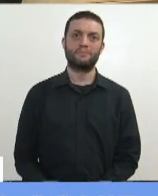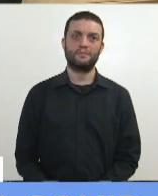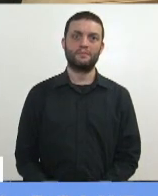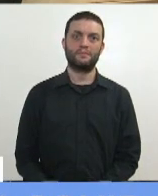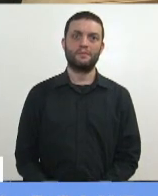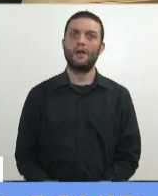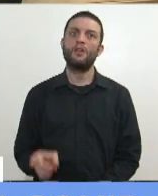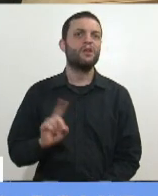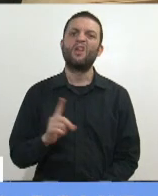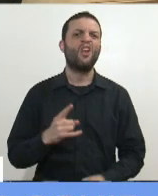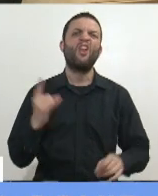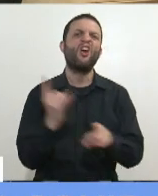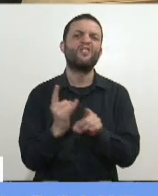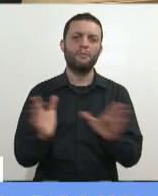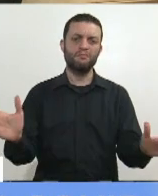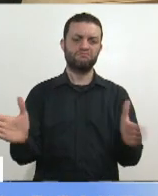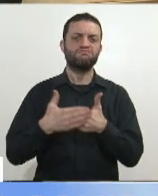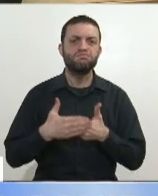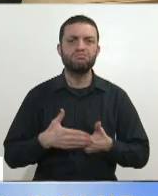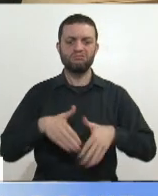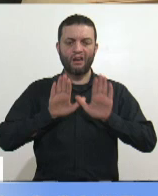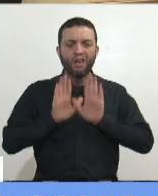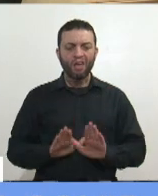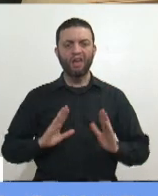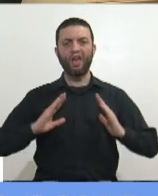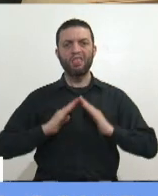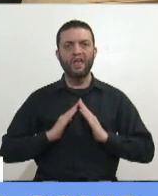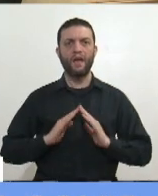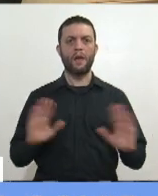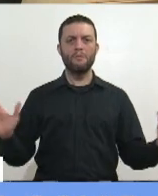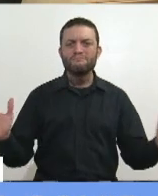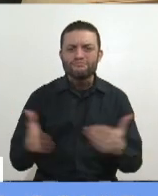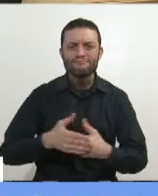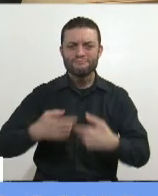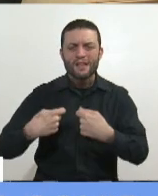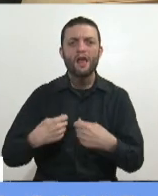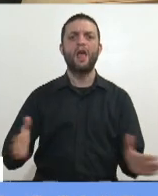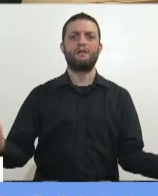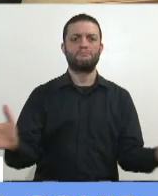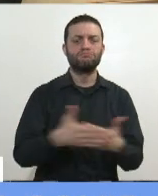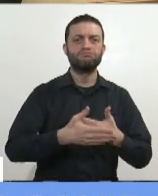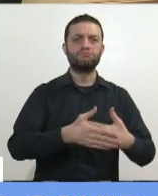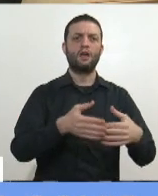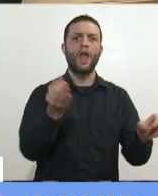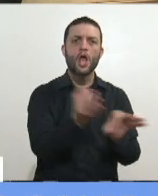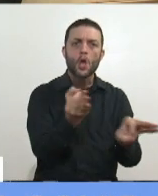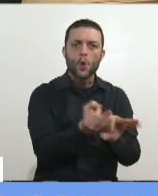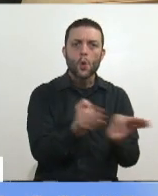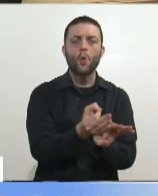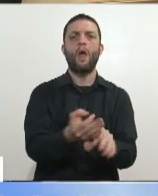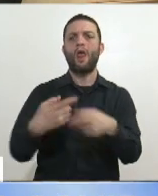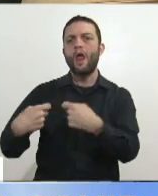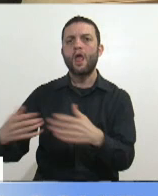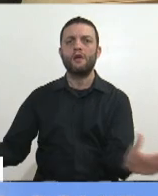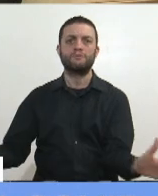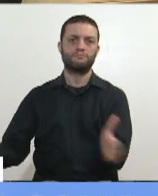cerrando, no cerrando las escuelas, no cerrando los comercios,